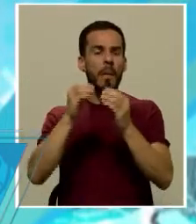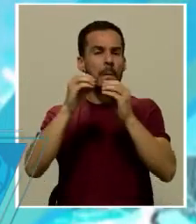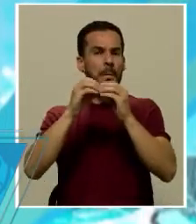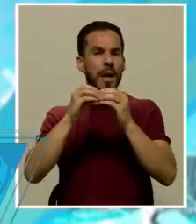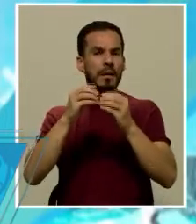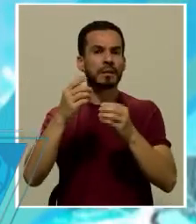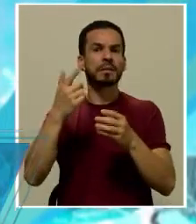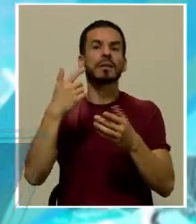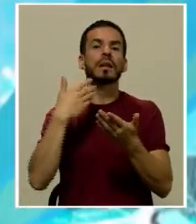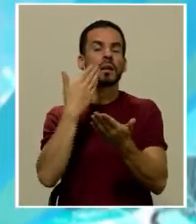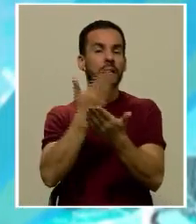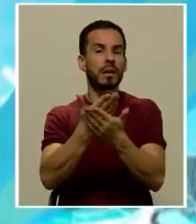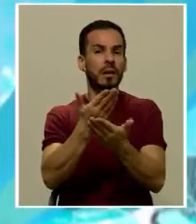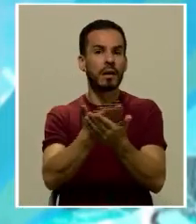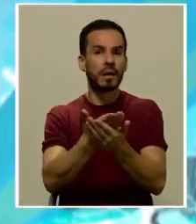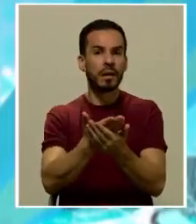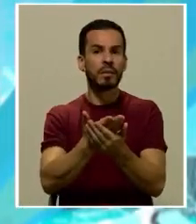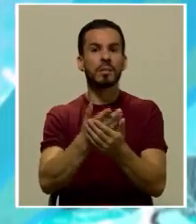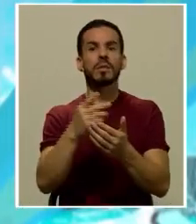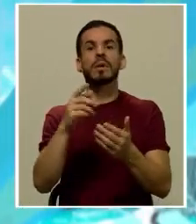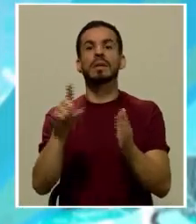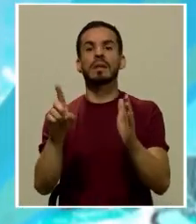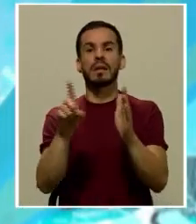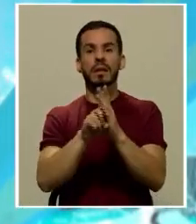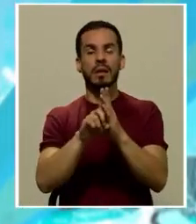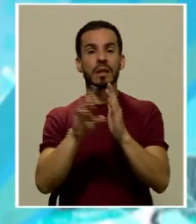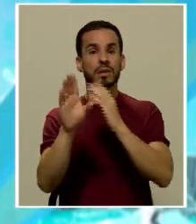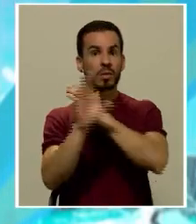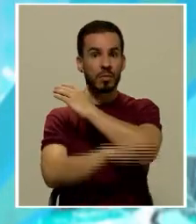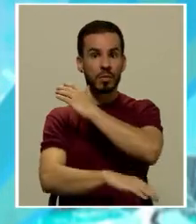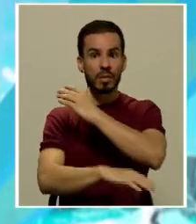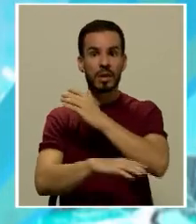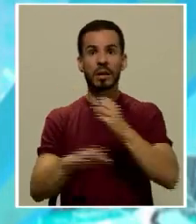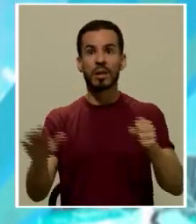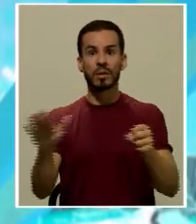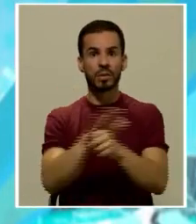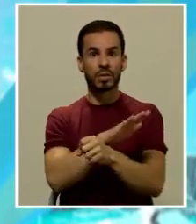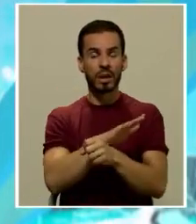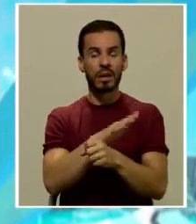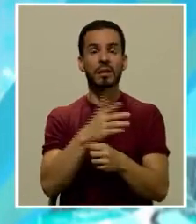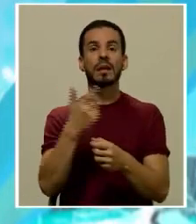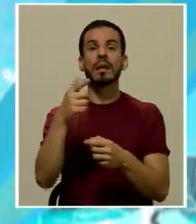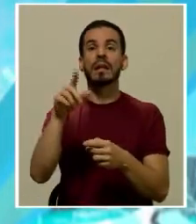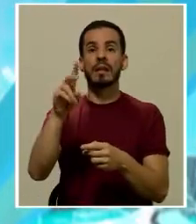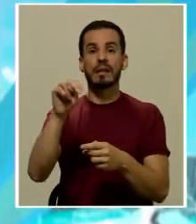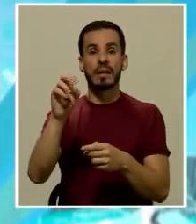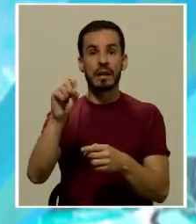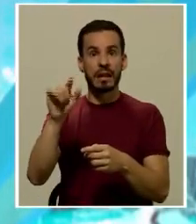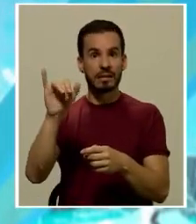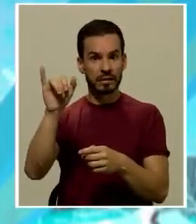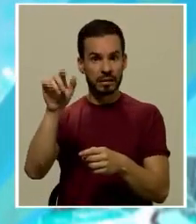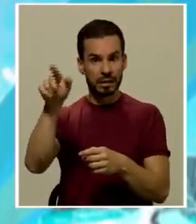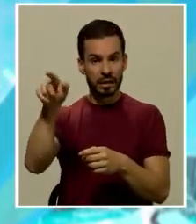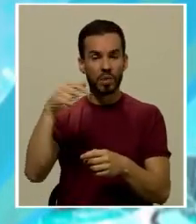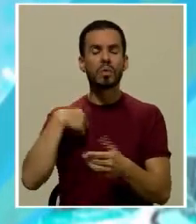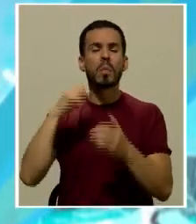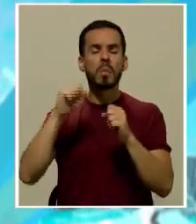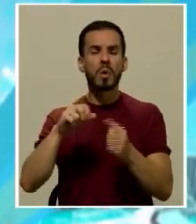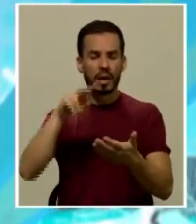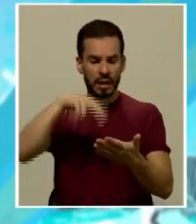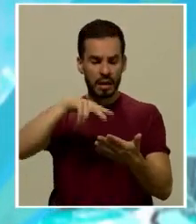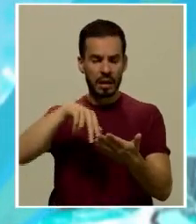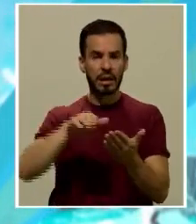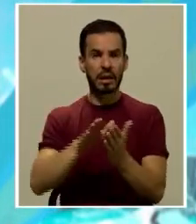allá de las propuestas del derecho penal totalitario del modelo nacional socialista alemán. Uno puede leer en los